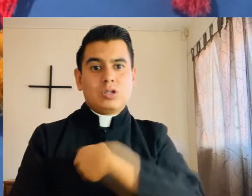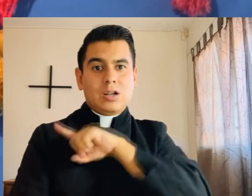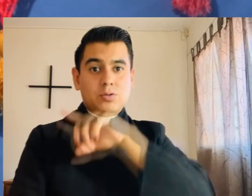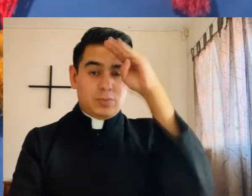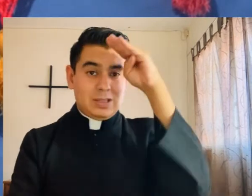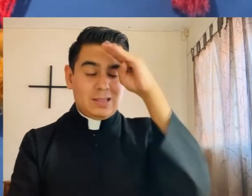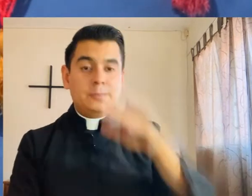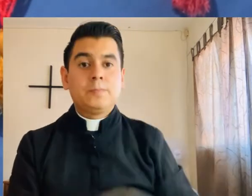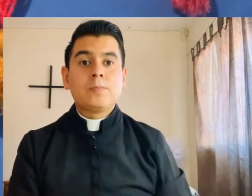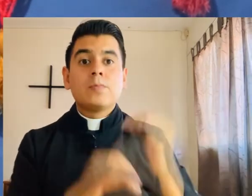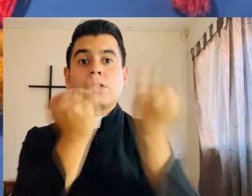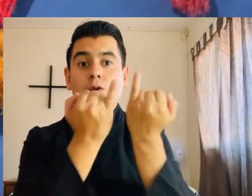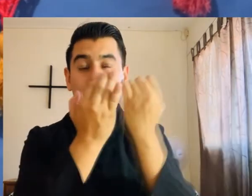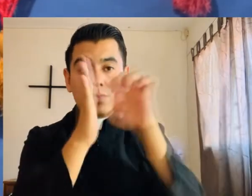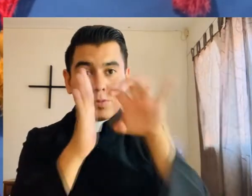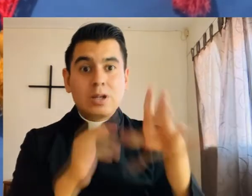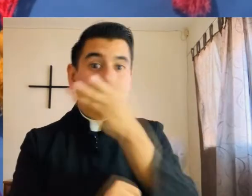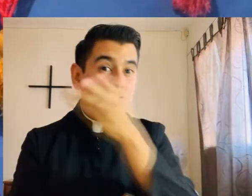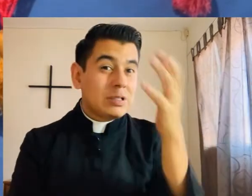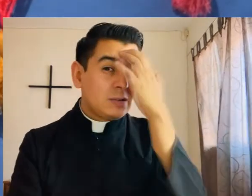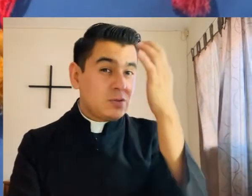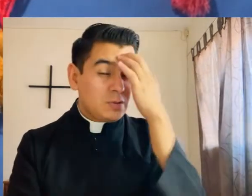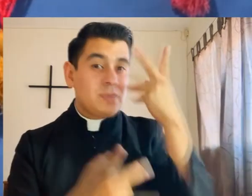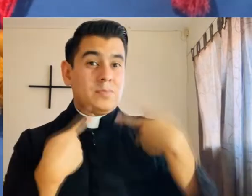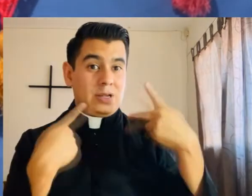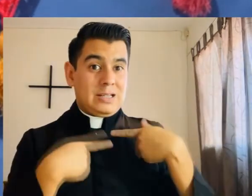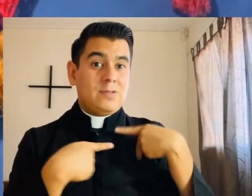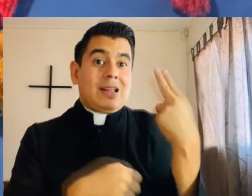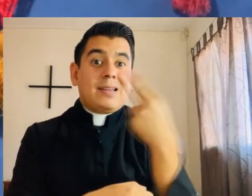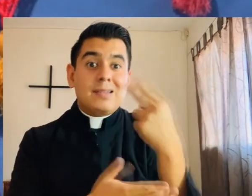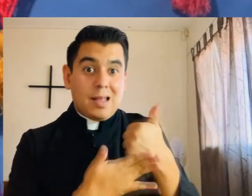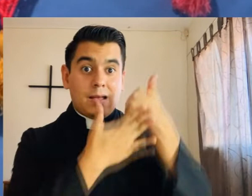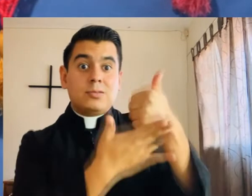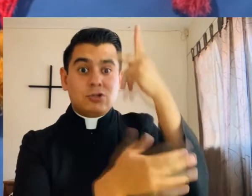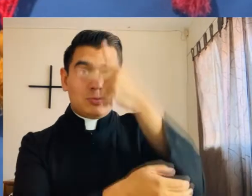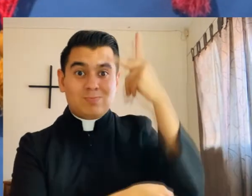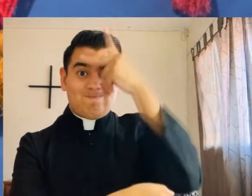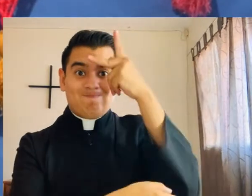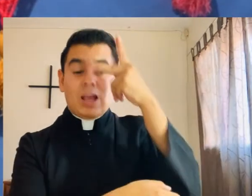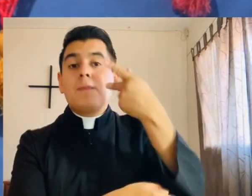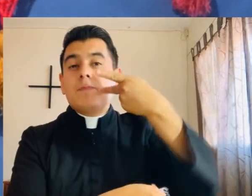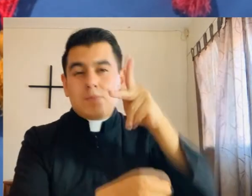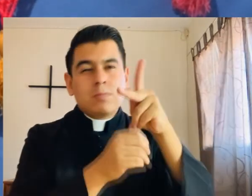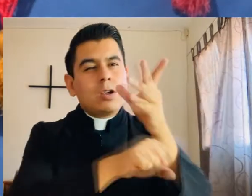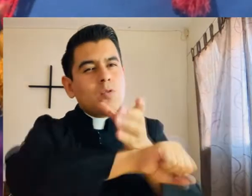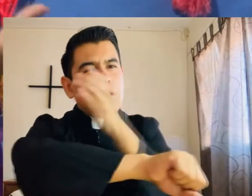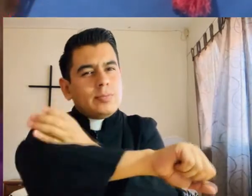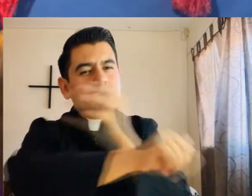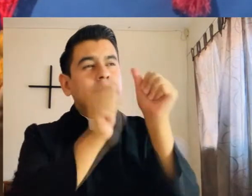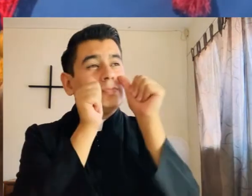si tú conoces a alguien que está luchando para tener estabilidad emocional, recuerda que no es tu proceso,